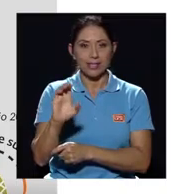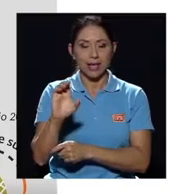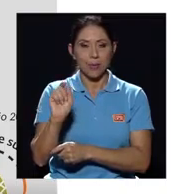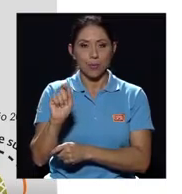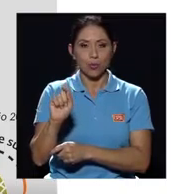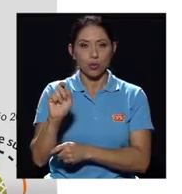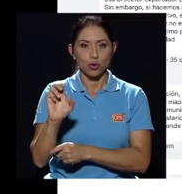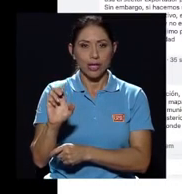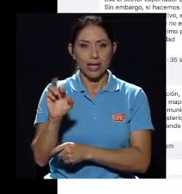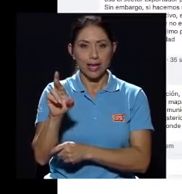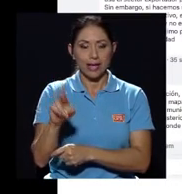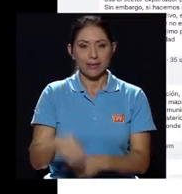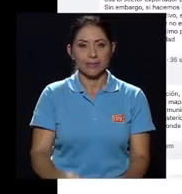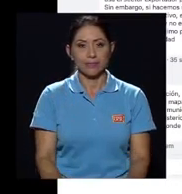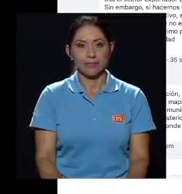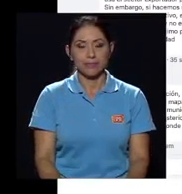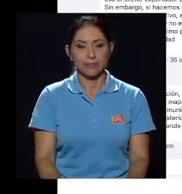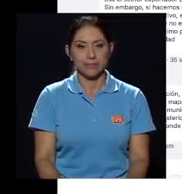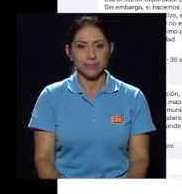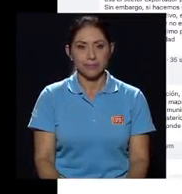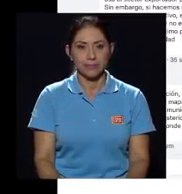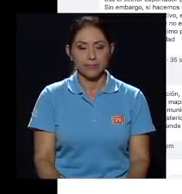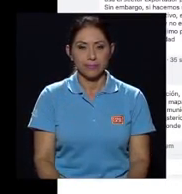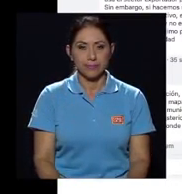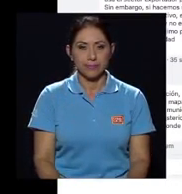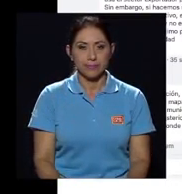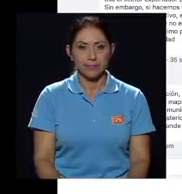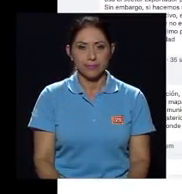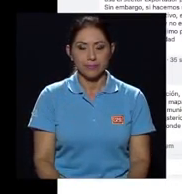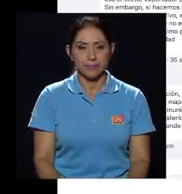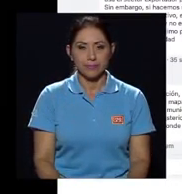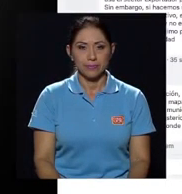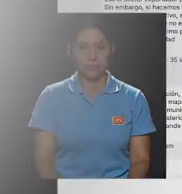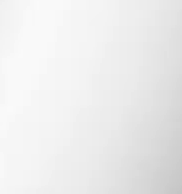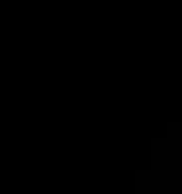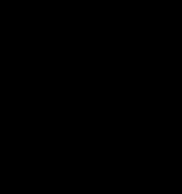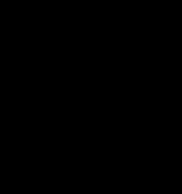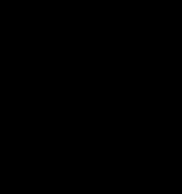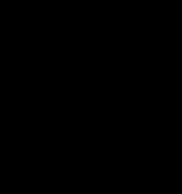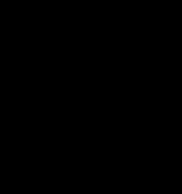.quioscosambientales.ucr